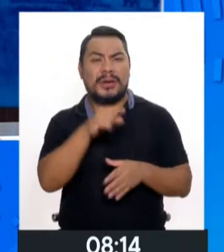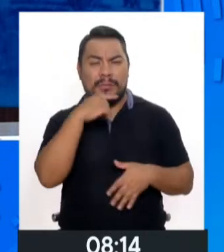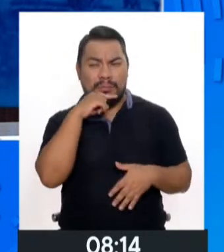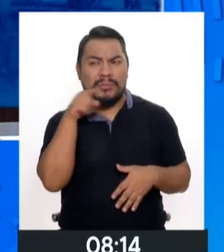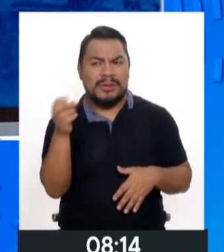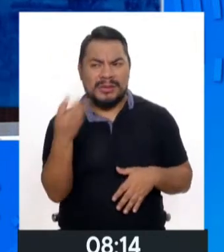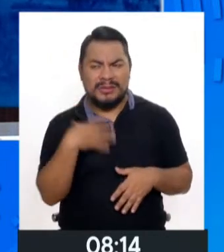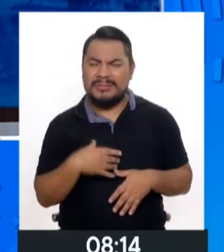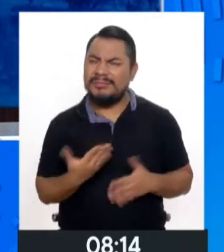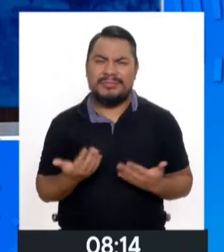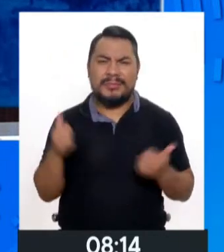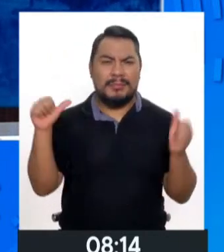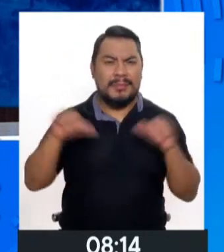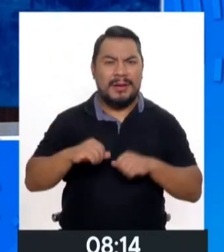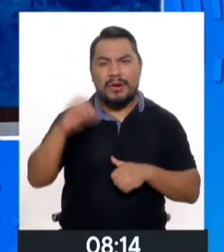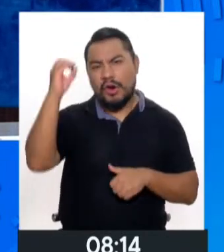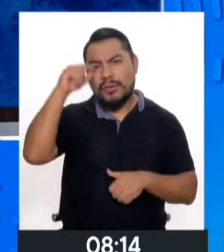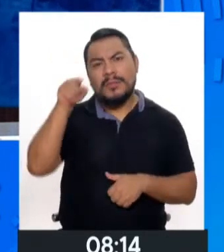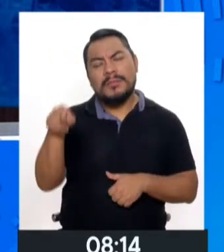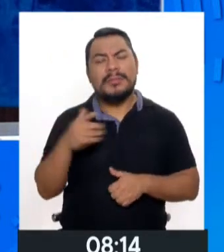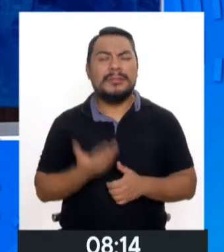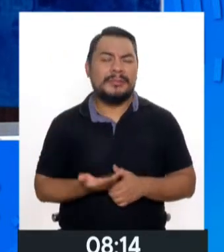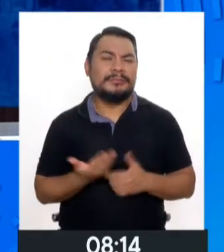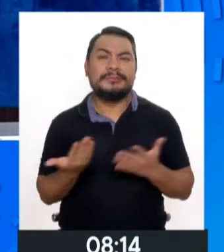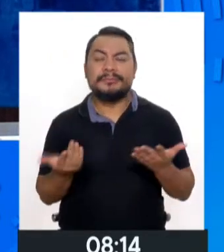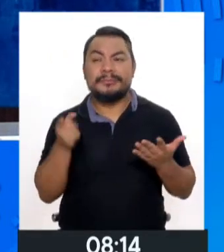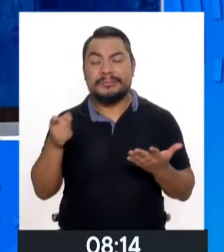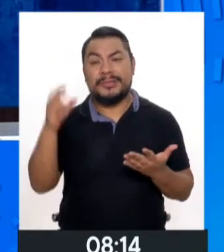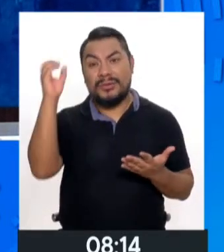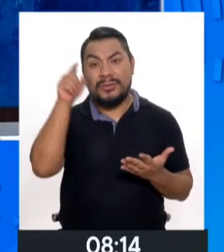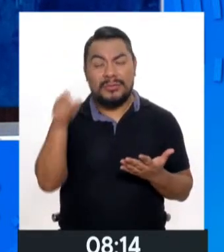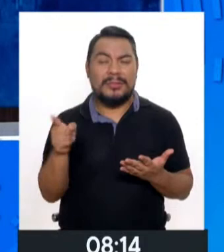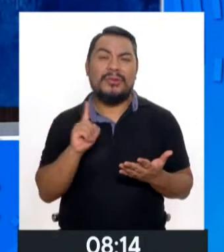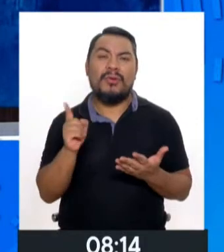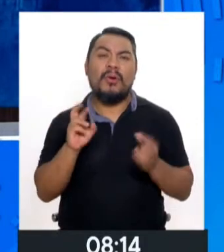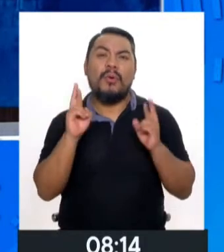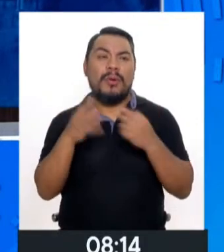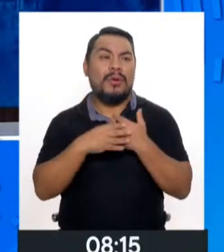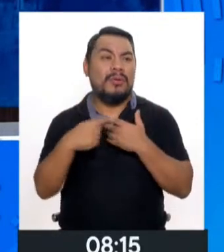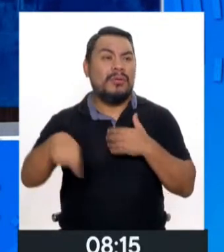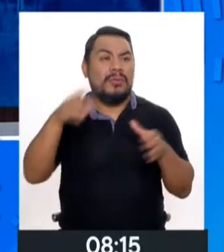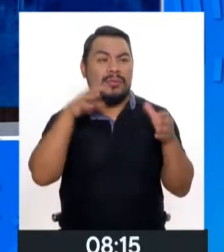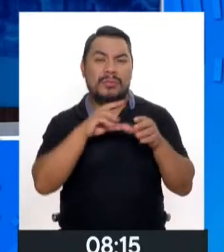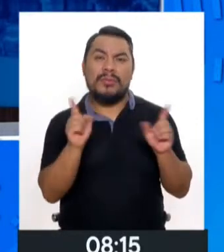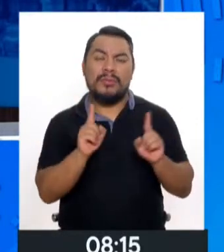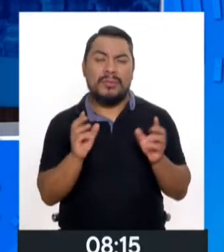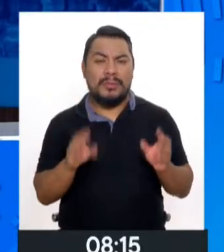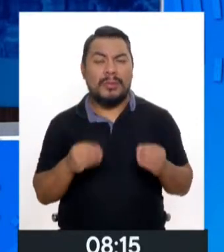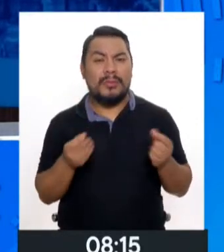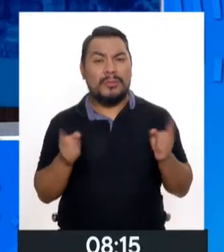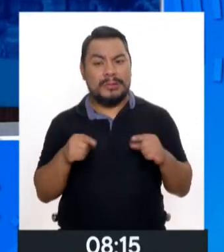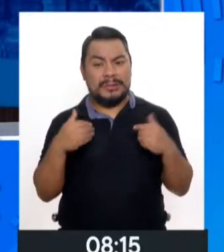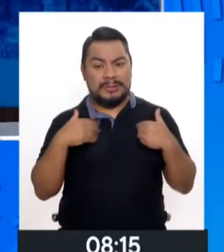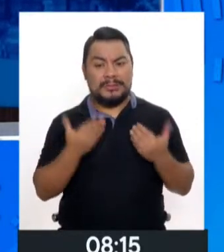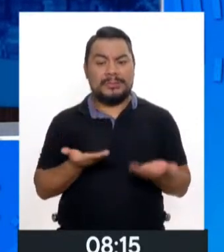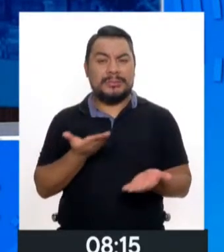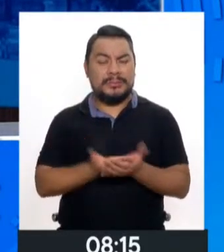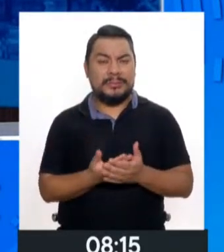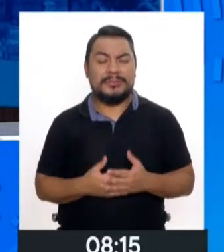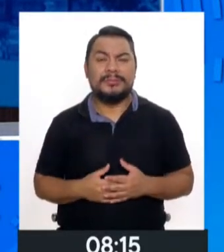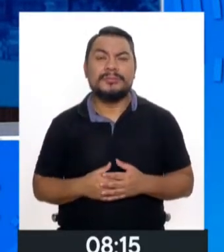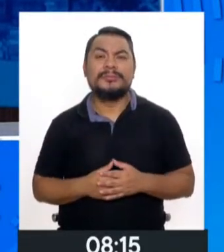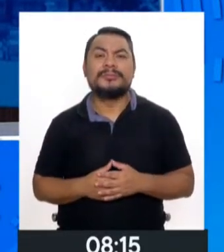mujer, deja mucho que desear, ¿no? Y esperemos que ese tipo de posturas no sean replicadas en el Parlamento cuando se tenga esta iniciativa.